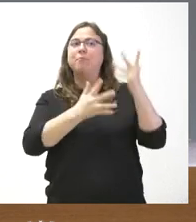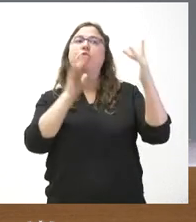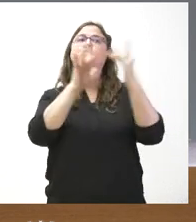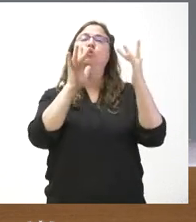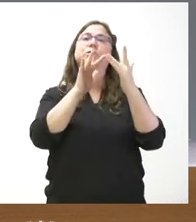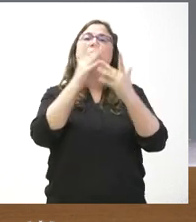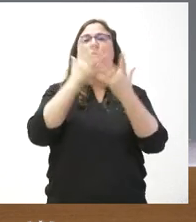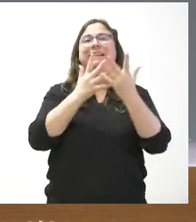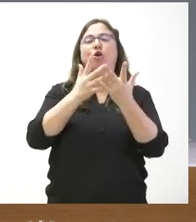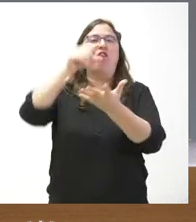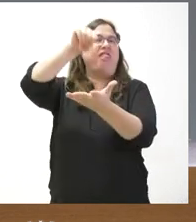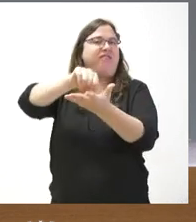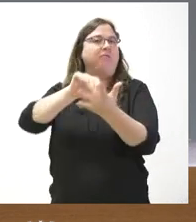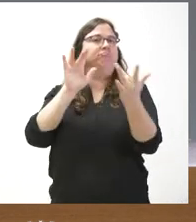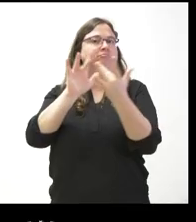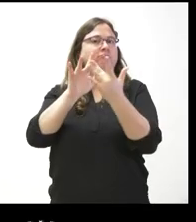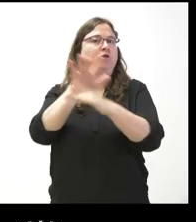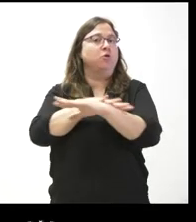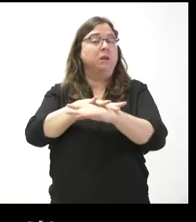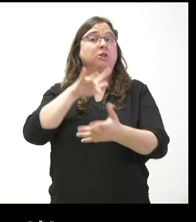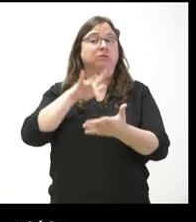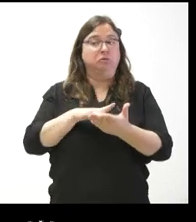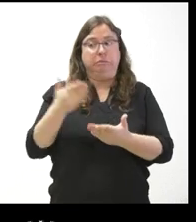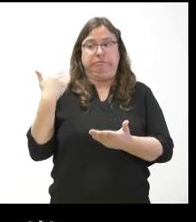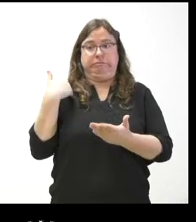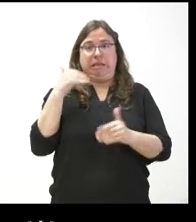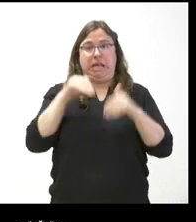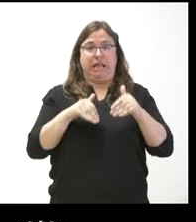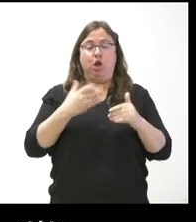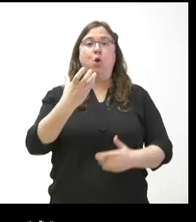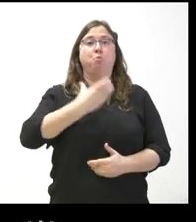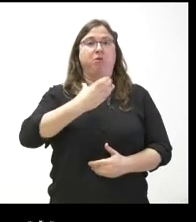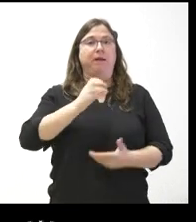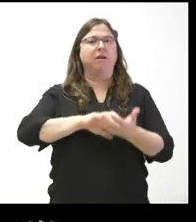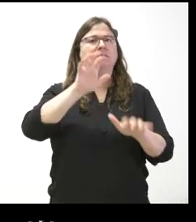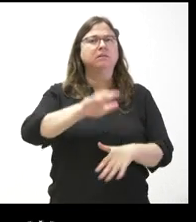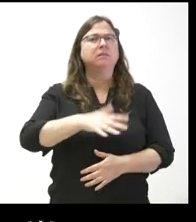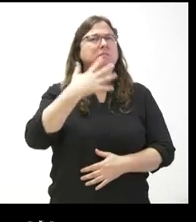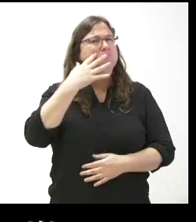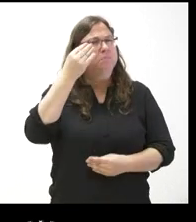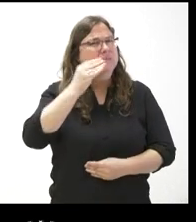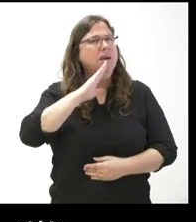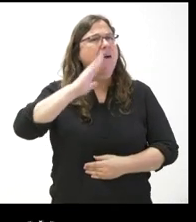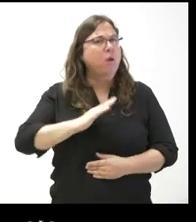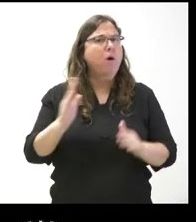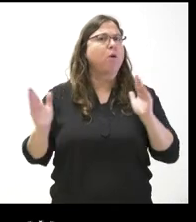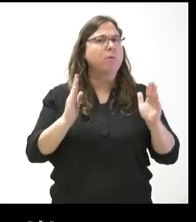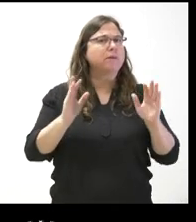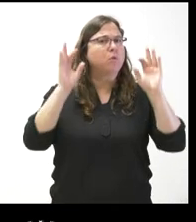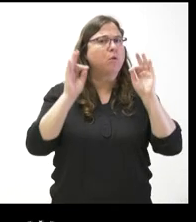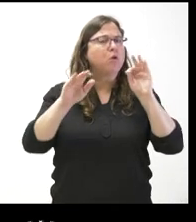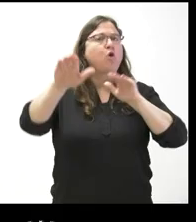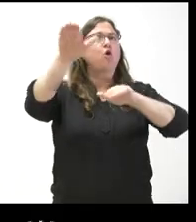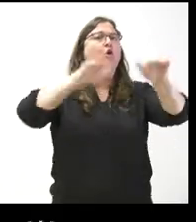Administración central y después de haber pasado unas elecciones ahora municipales en Castilla y León, ¿cree que es el momento oportuno para convocar unas